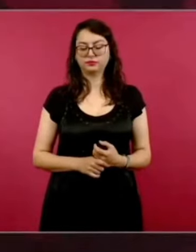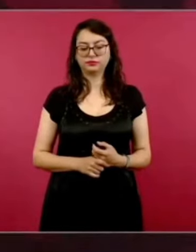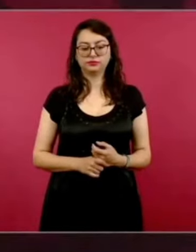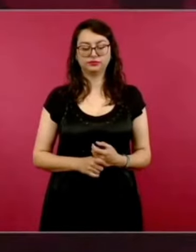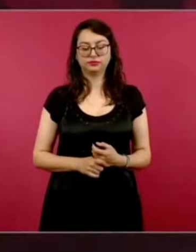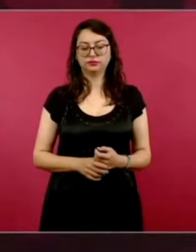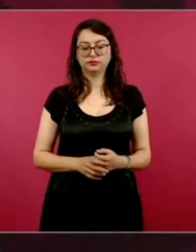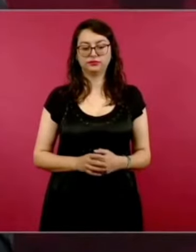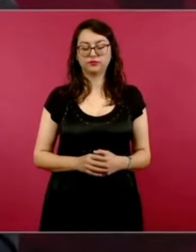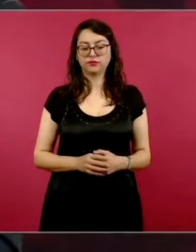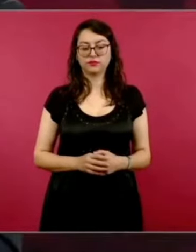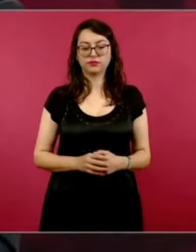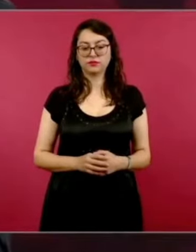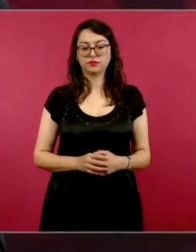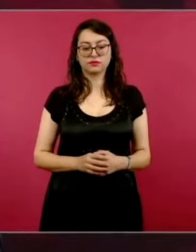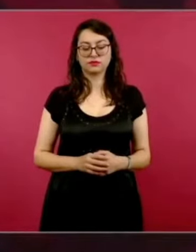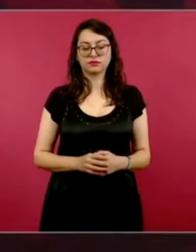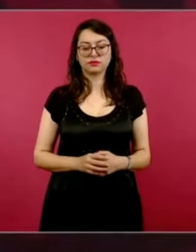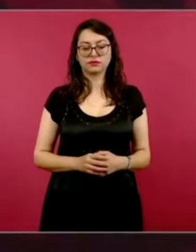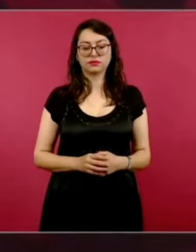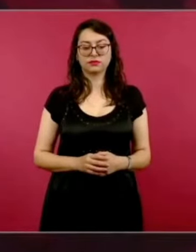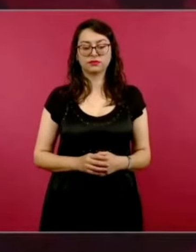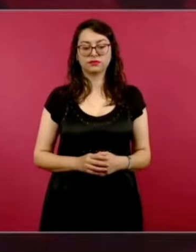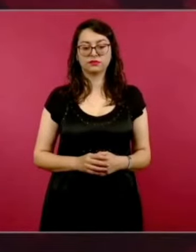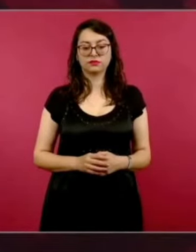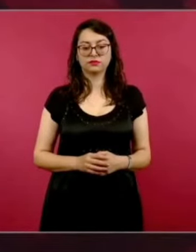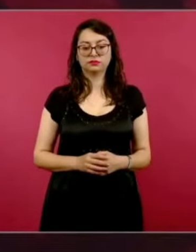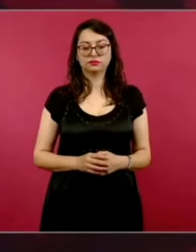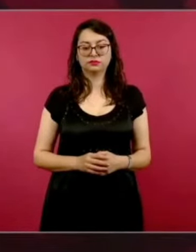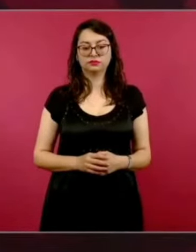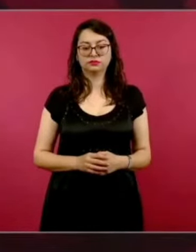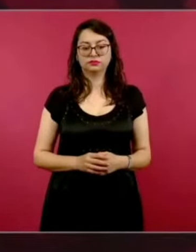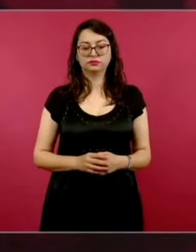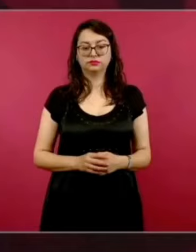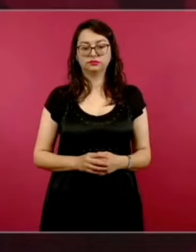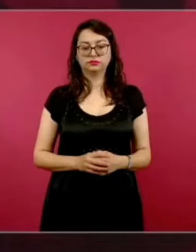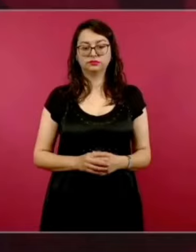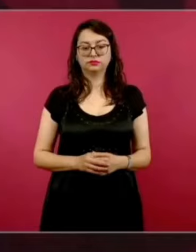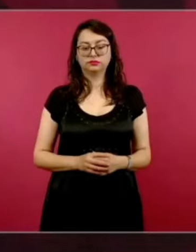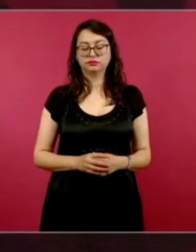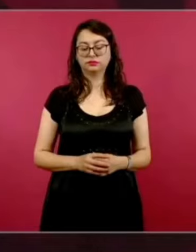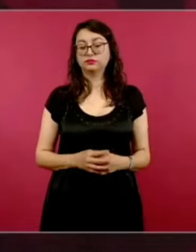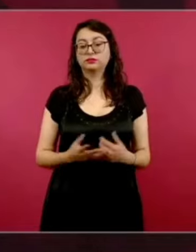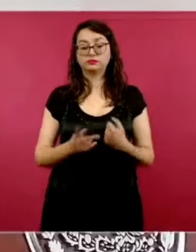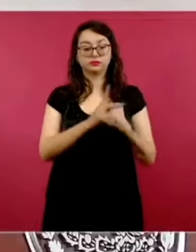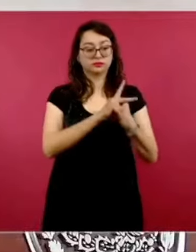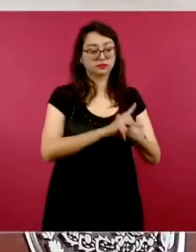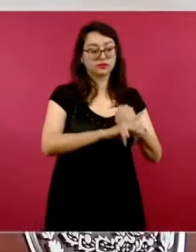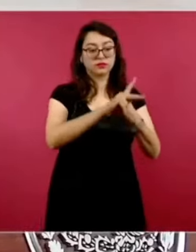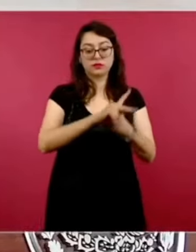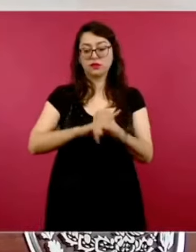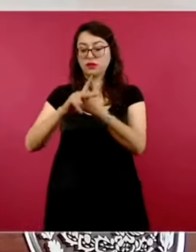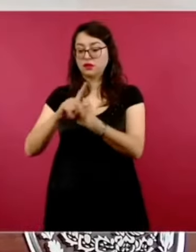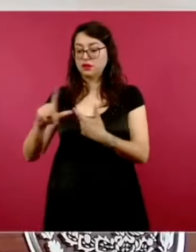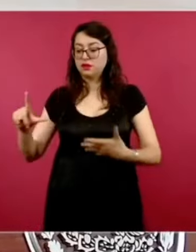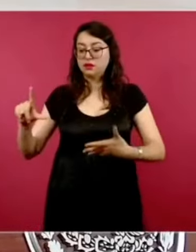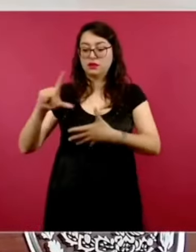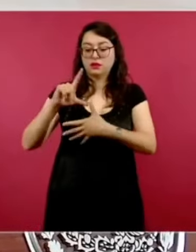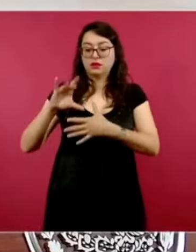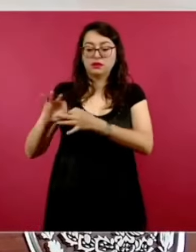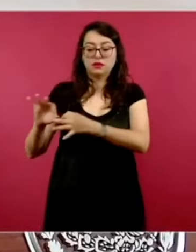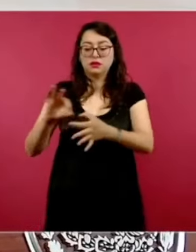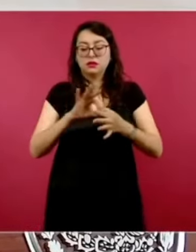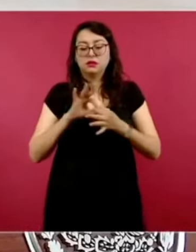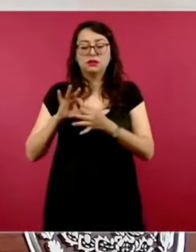es necesaria entre los pueblos.